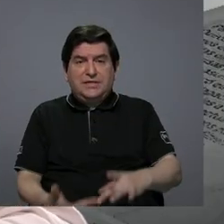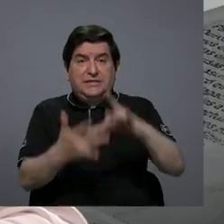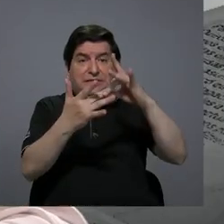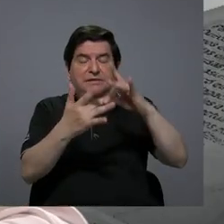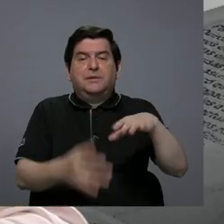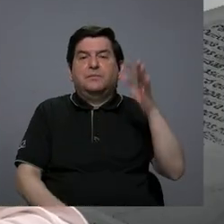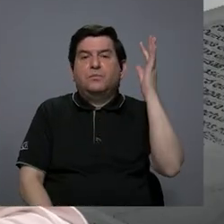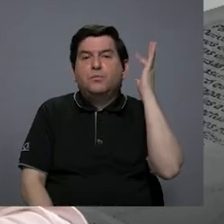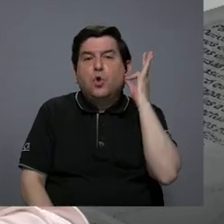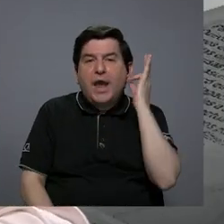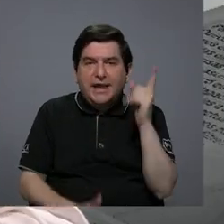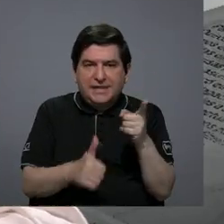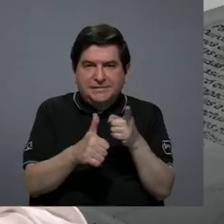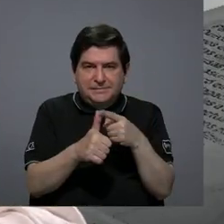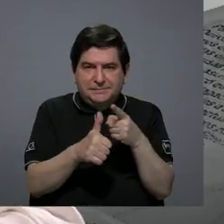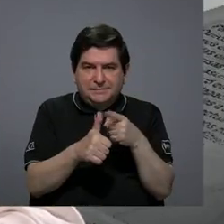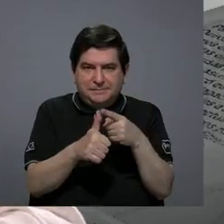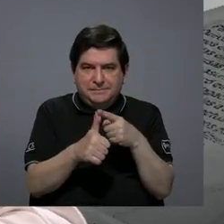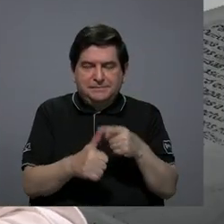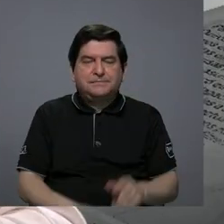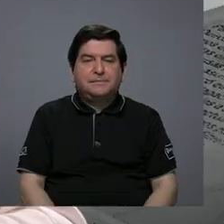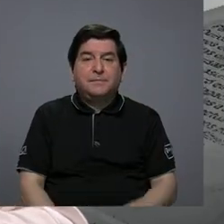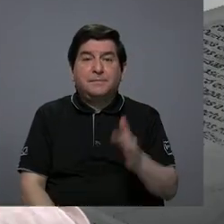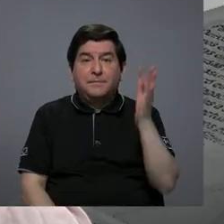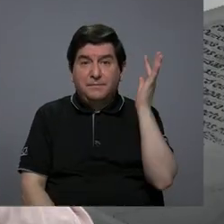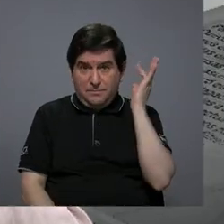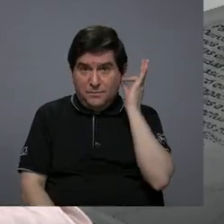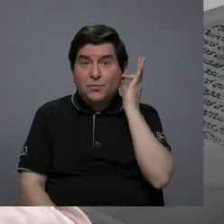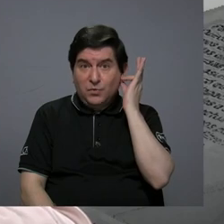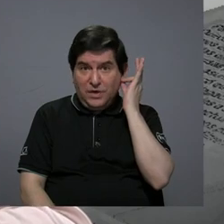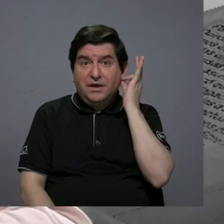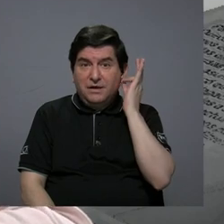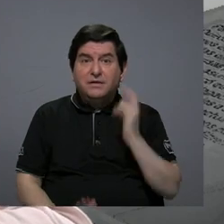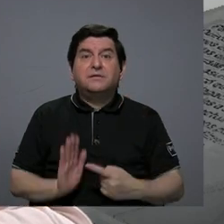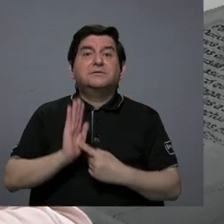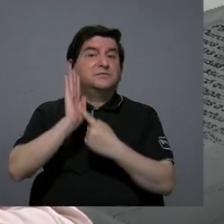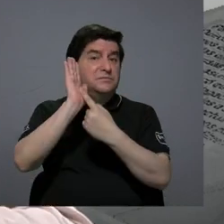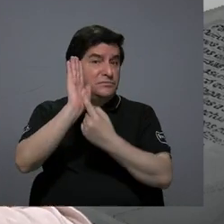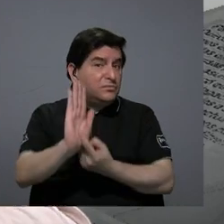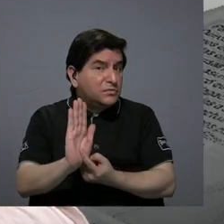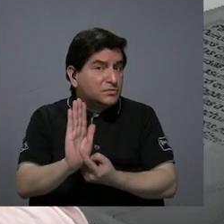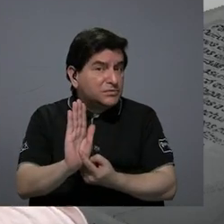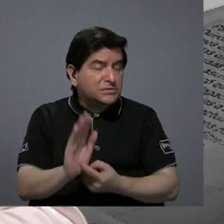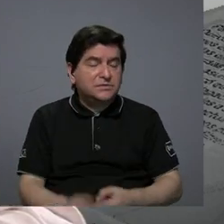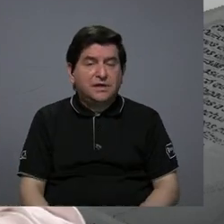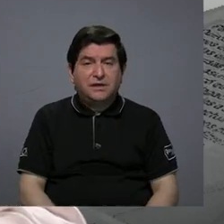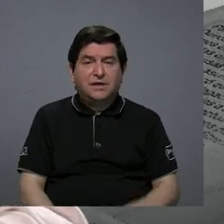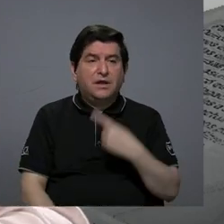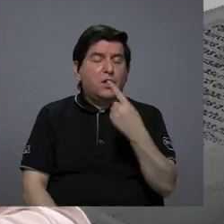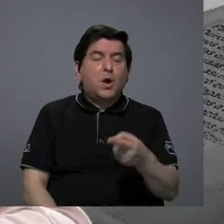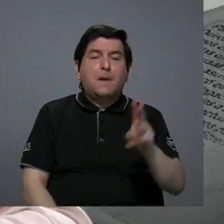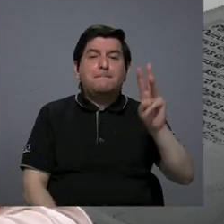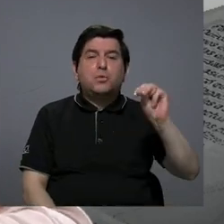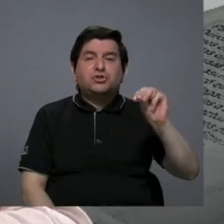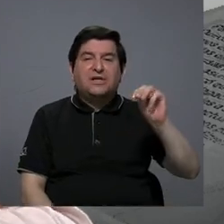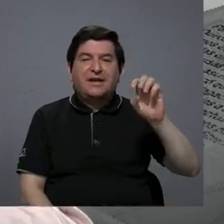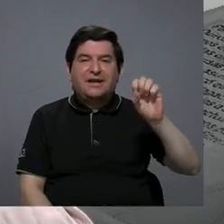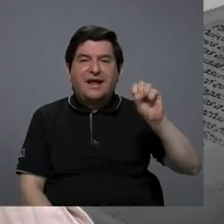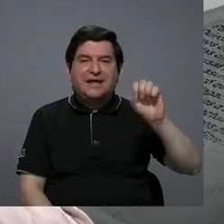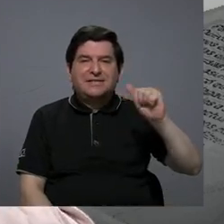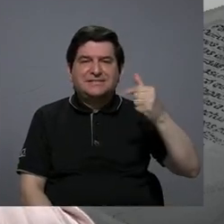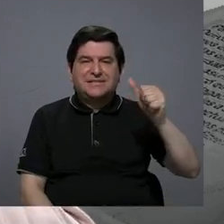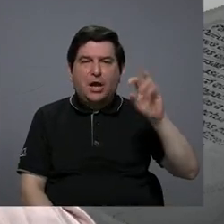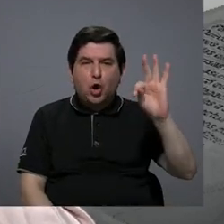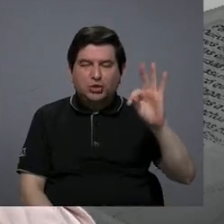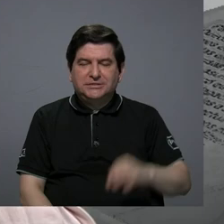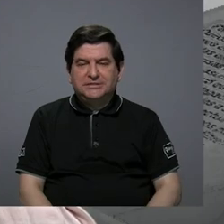mujeres en primer lugar las mujeres lo cual muestra tal como lo plantea Montserrat Zagot la